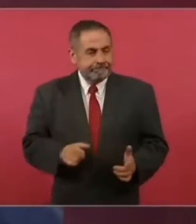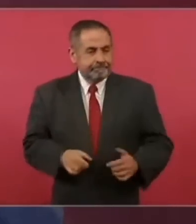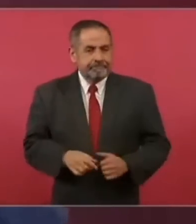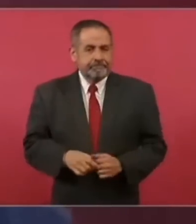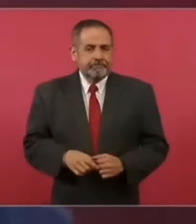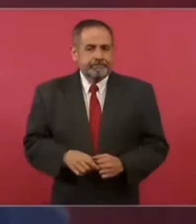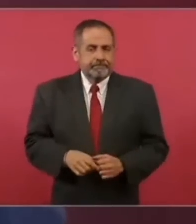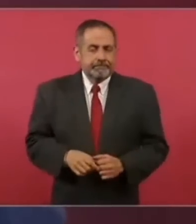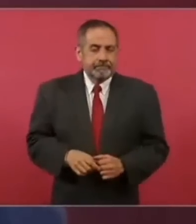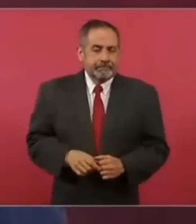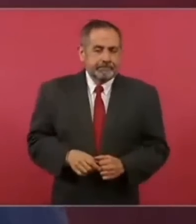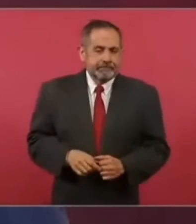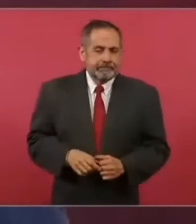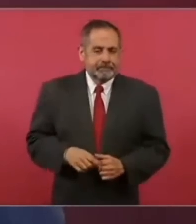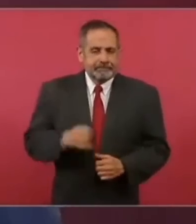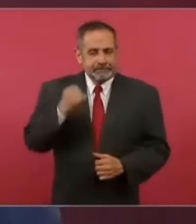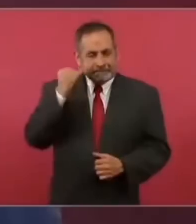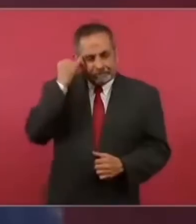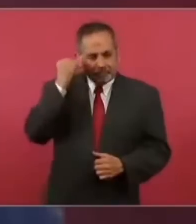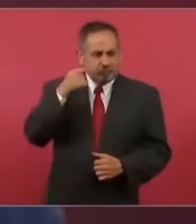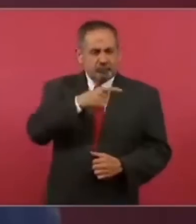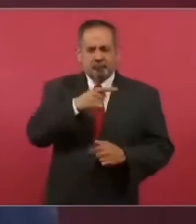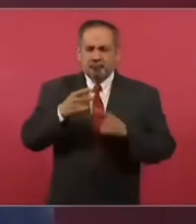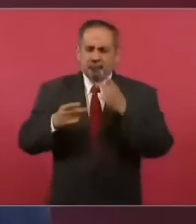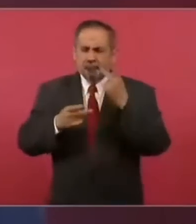imagínense hablar de un cambio